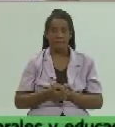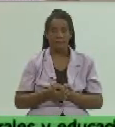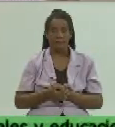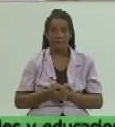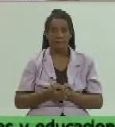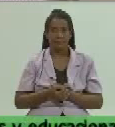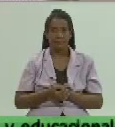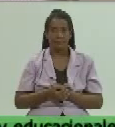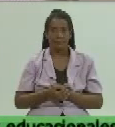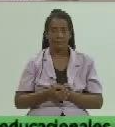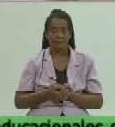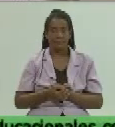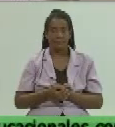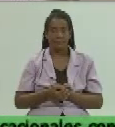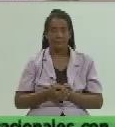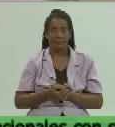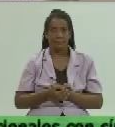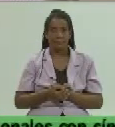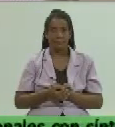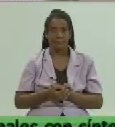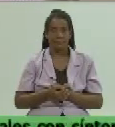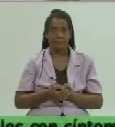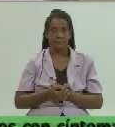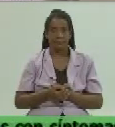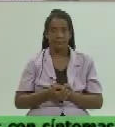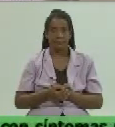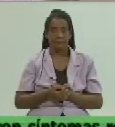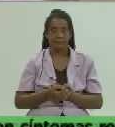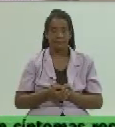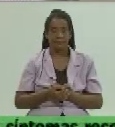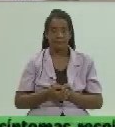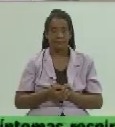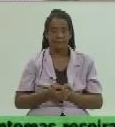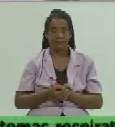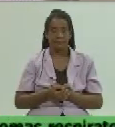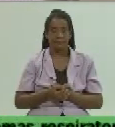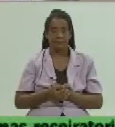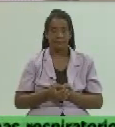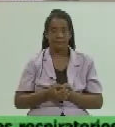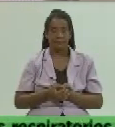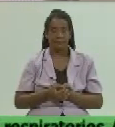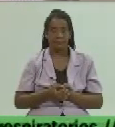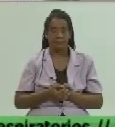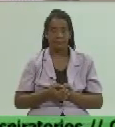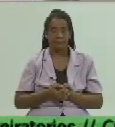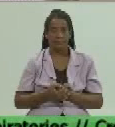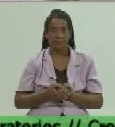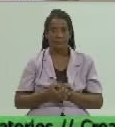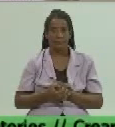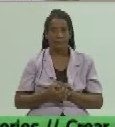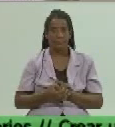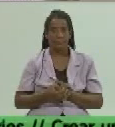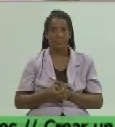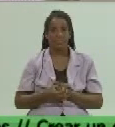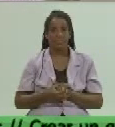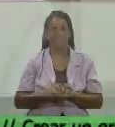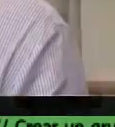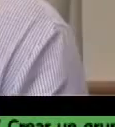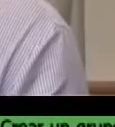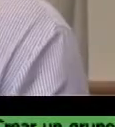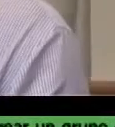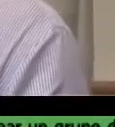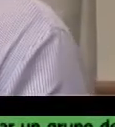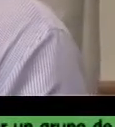aquí nosotros lo que tenemos que decir es que lo primero que no lo que hay que vacunarse es con la única que tenemos hasta ahora que es la disciplina la